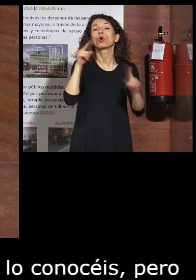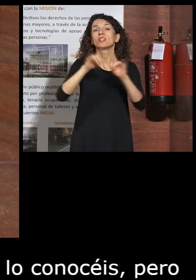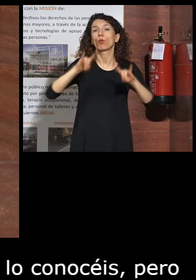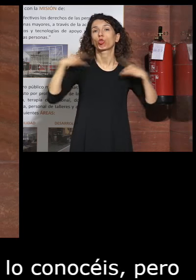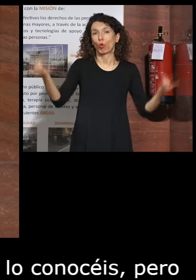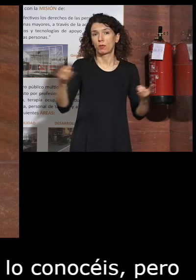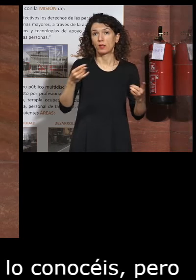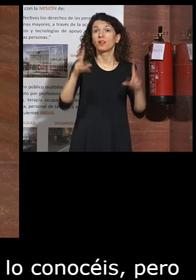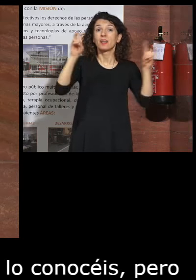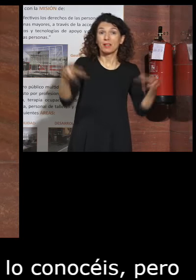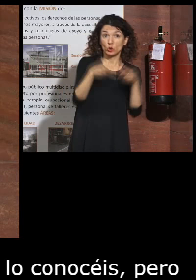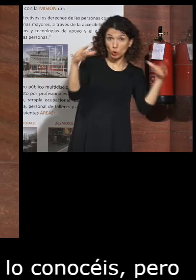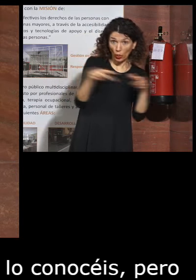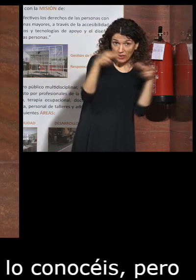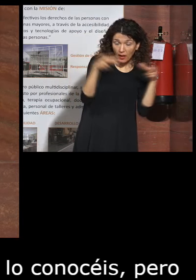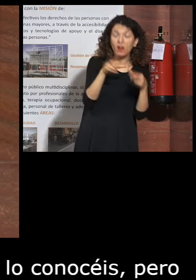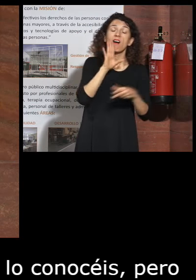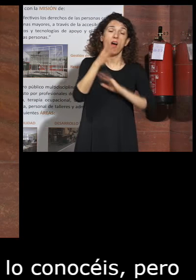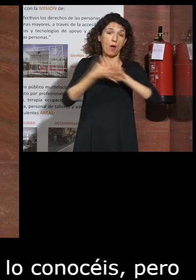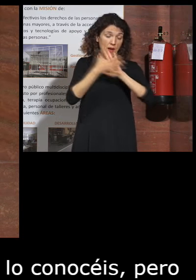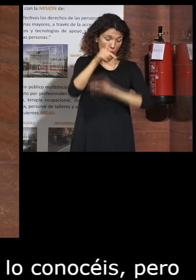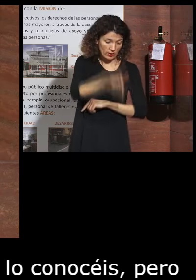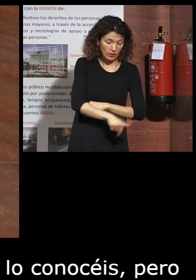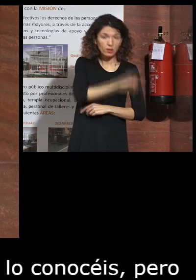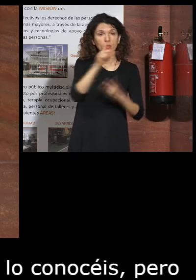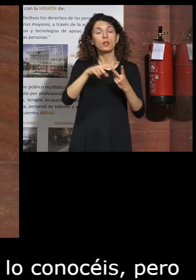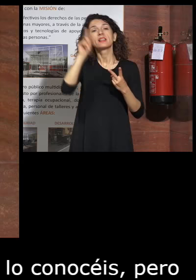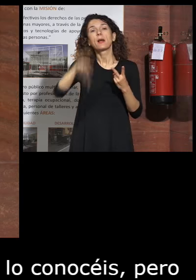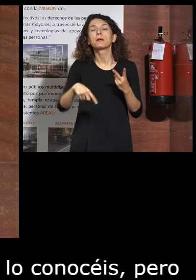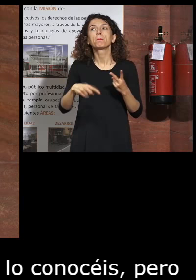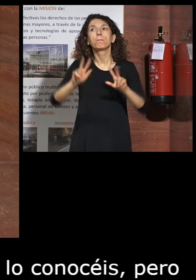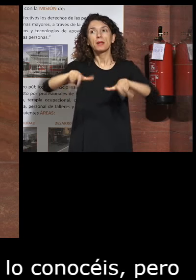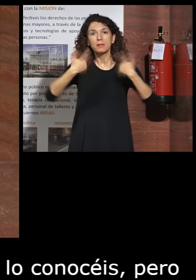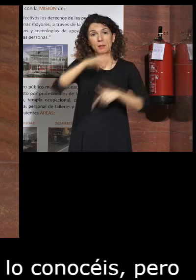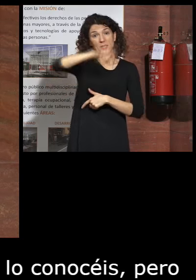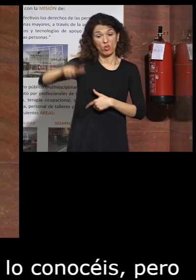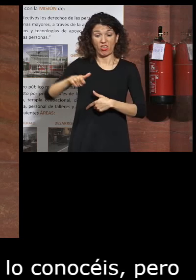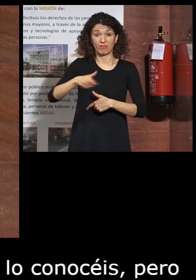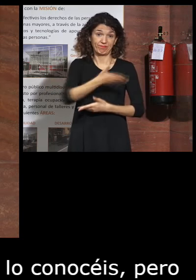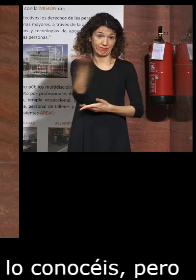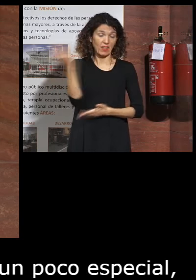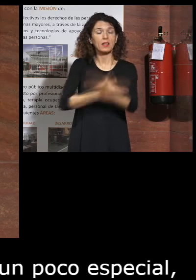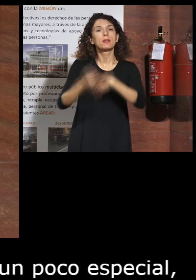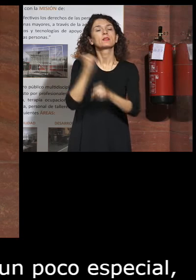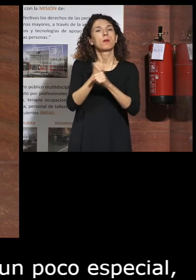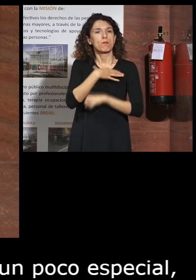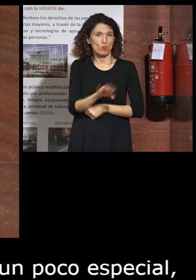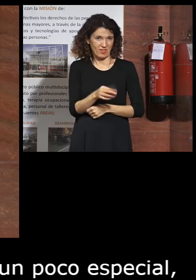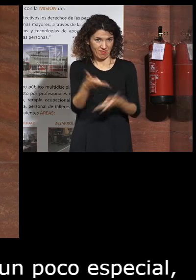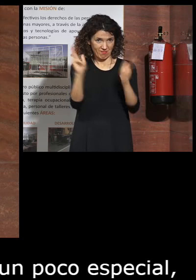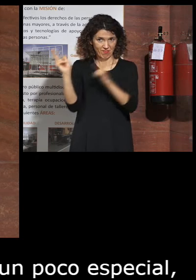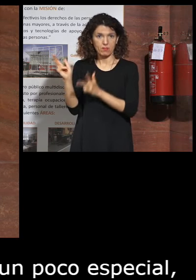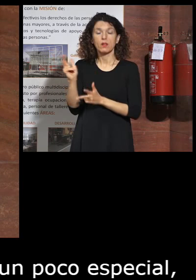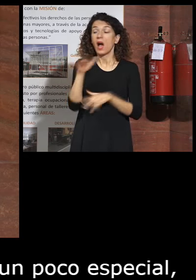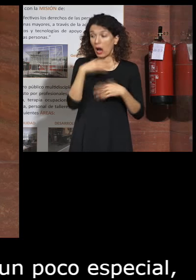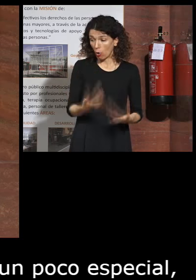que uno puede ser lo que estamos tratando aquí y otro era permitir que personas con discapacidad pudieran trabajar de tal